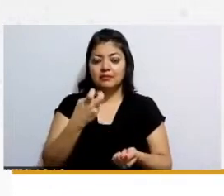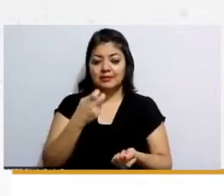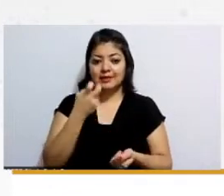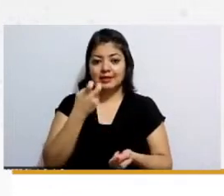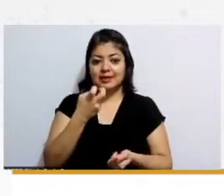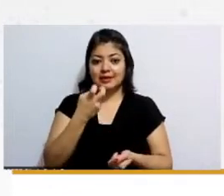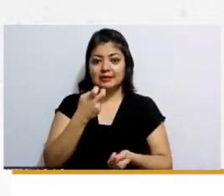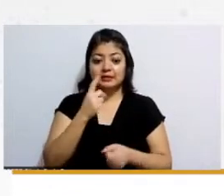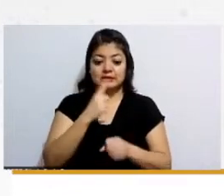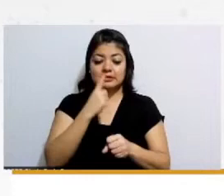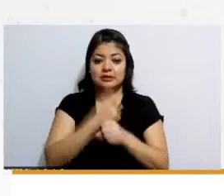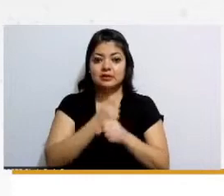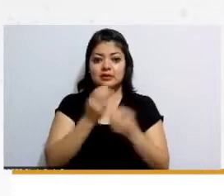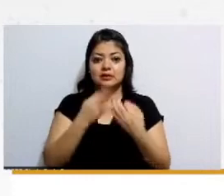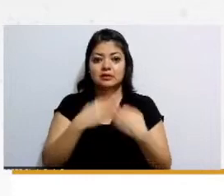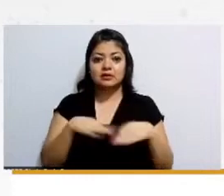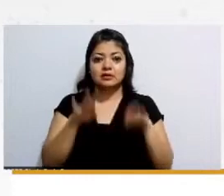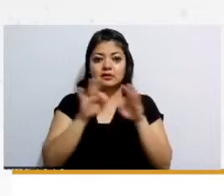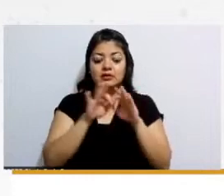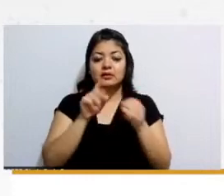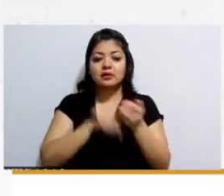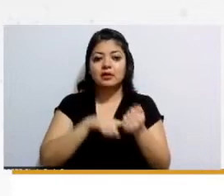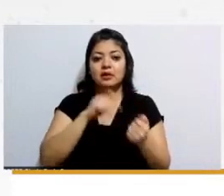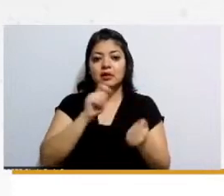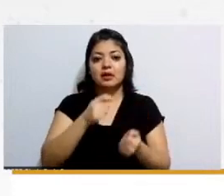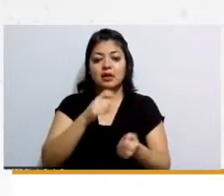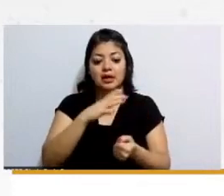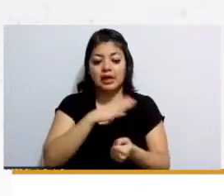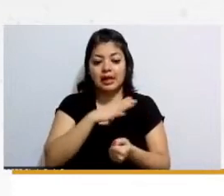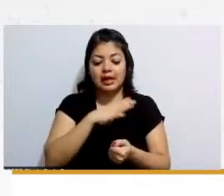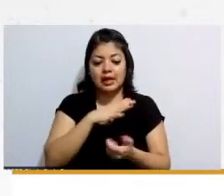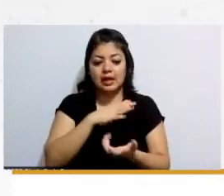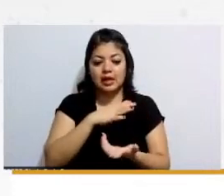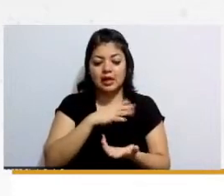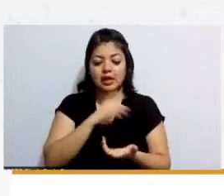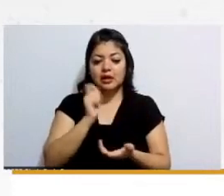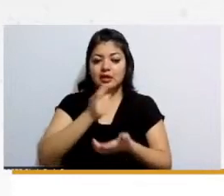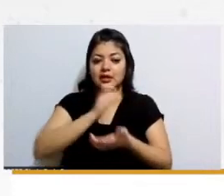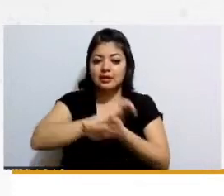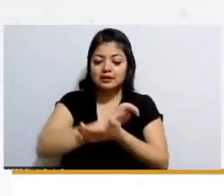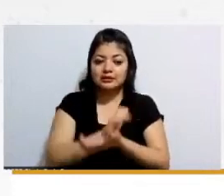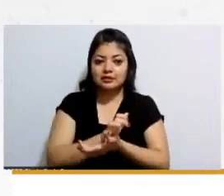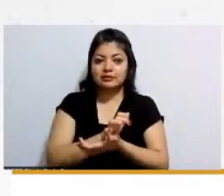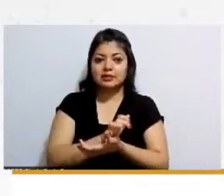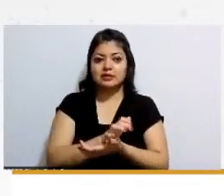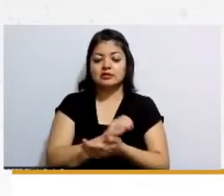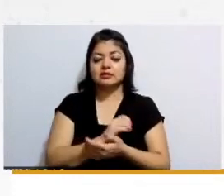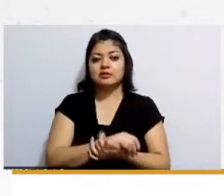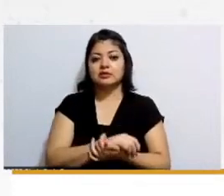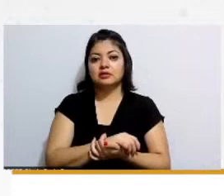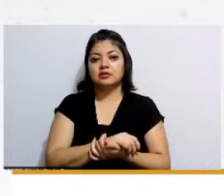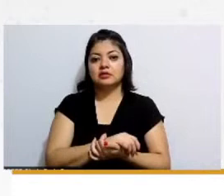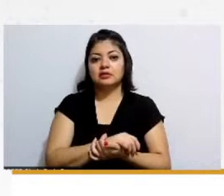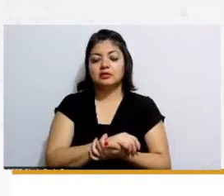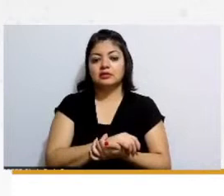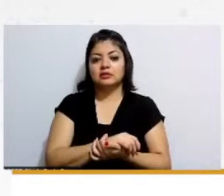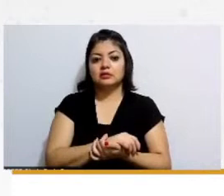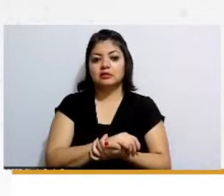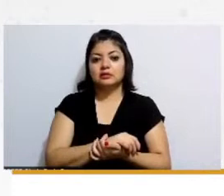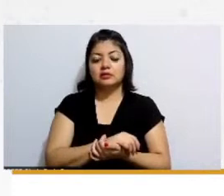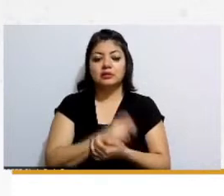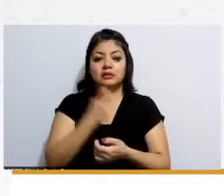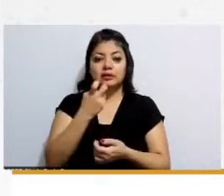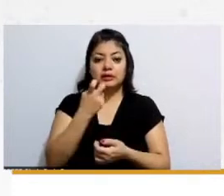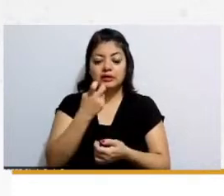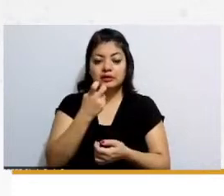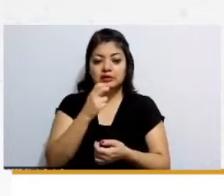evidentemente estaba haciendo un acto de discriminación además que estaba siendo violentado